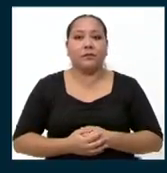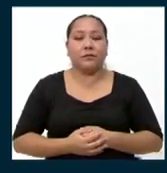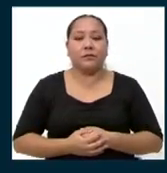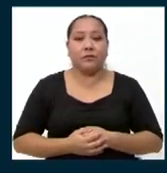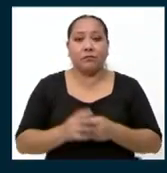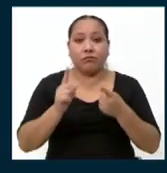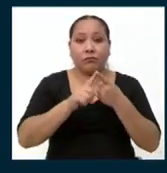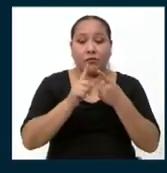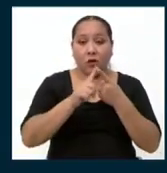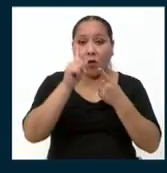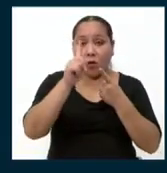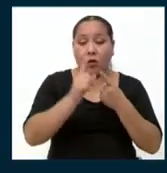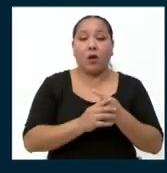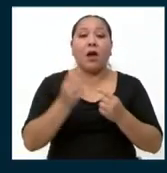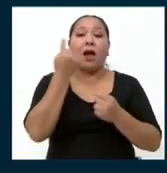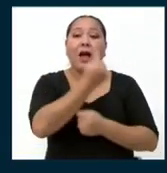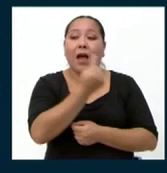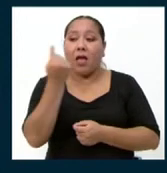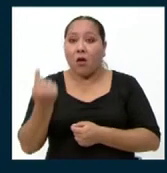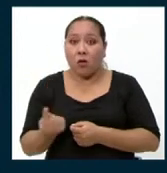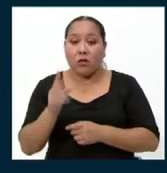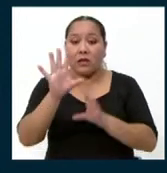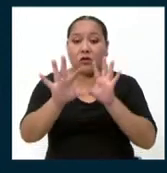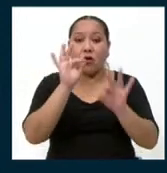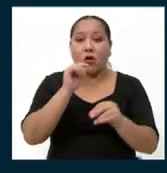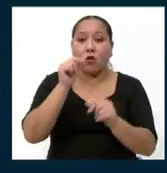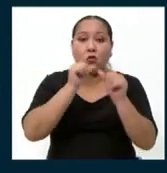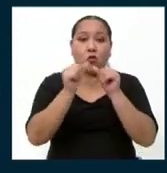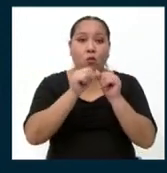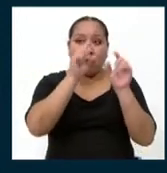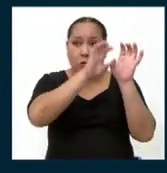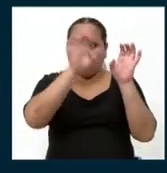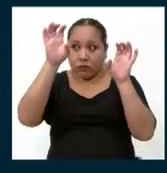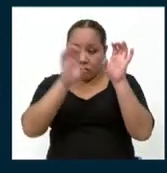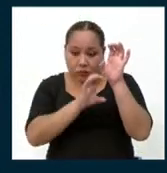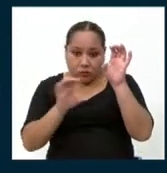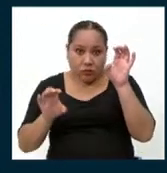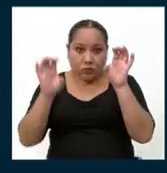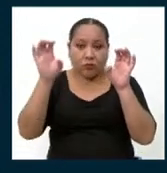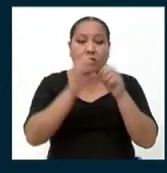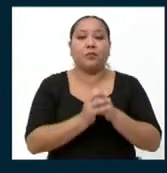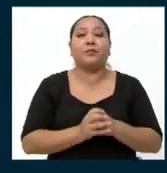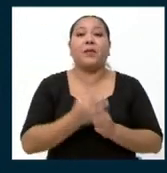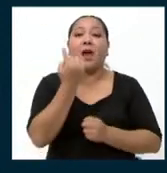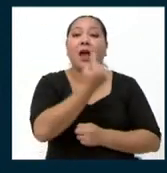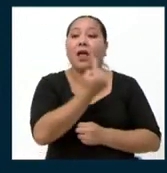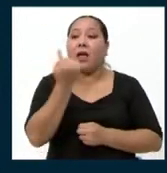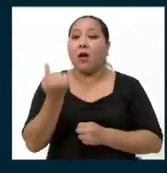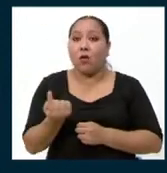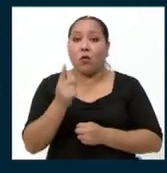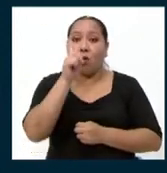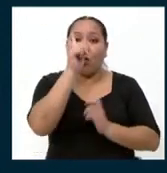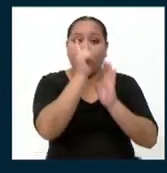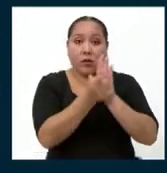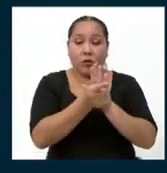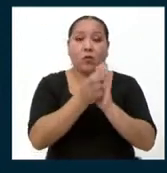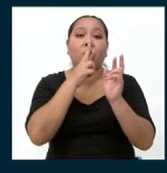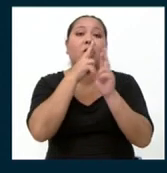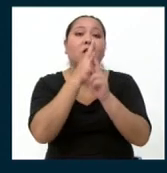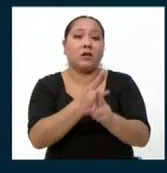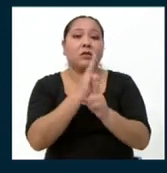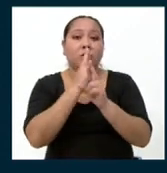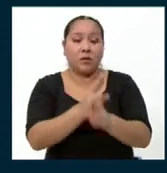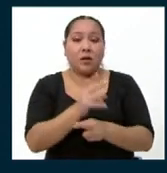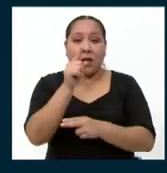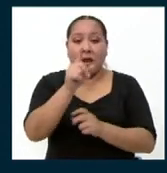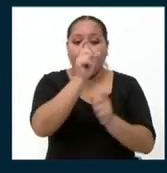Número uno, cada candidato tiene la opción de escoger un número del mosaico. Cada candidato tiene un minuto para responder